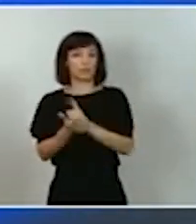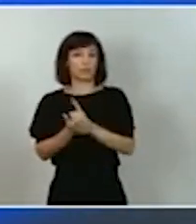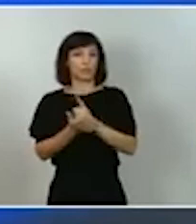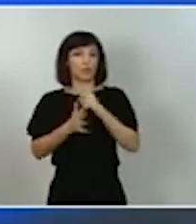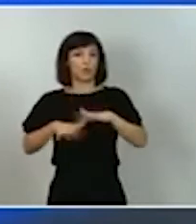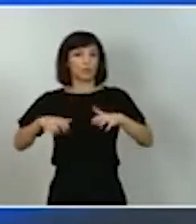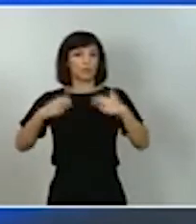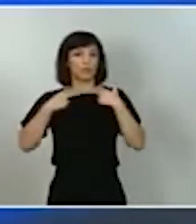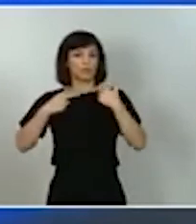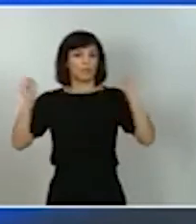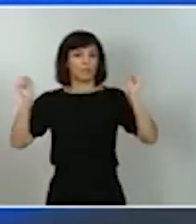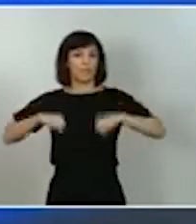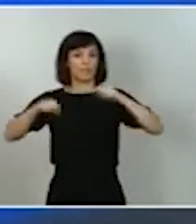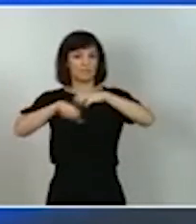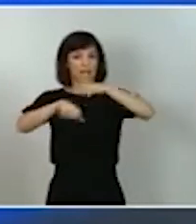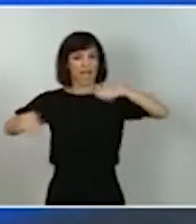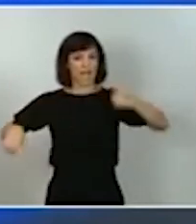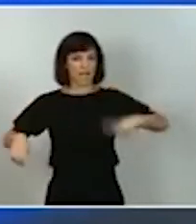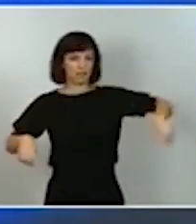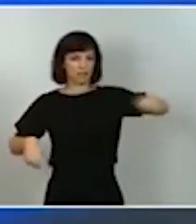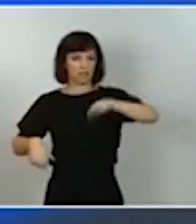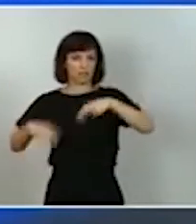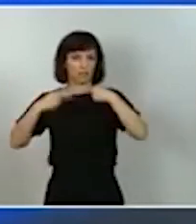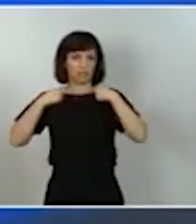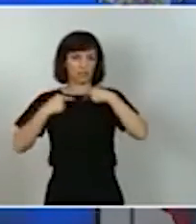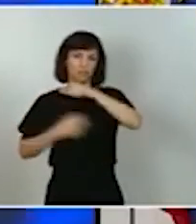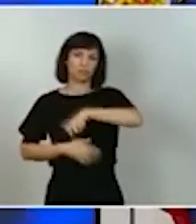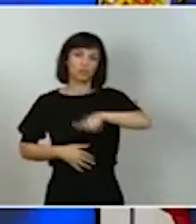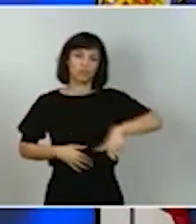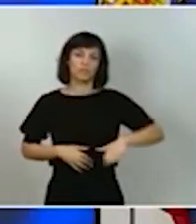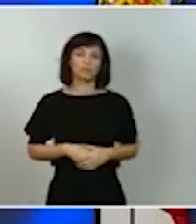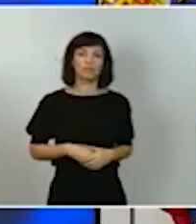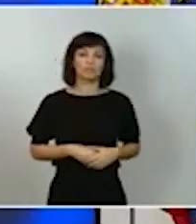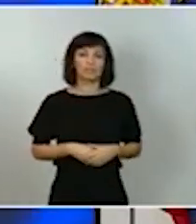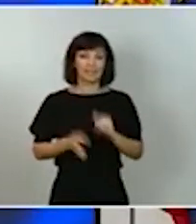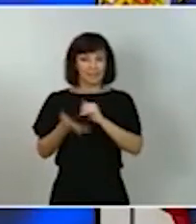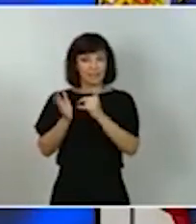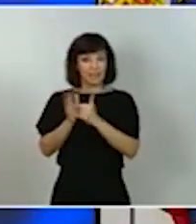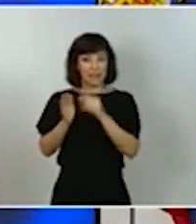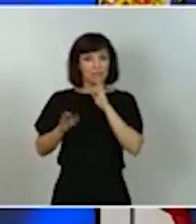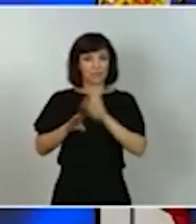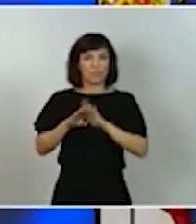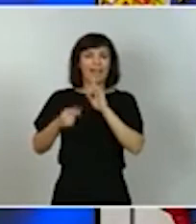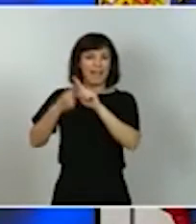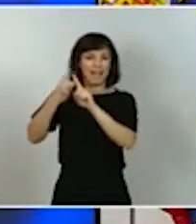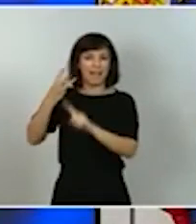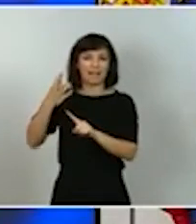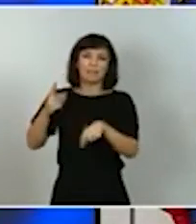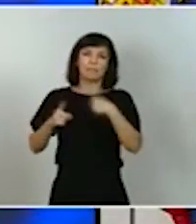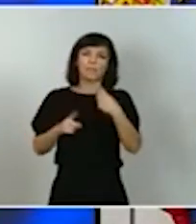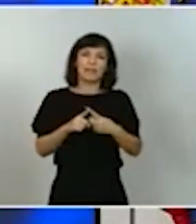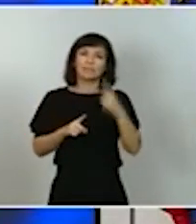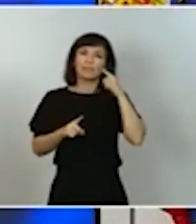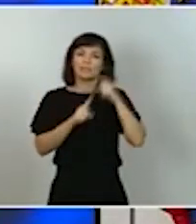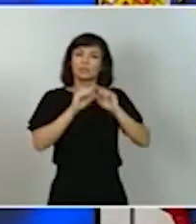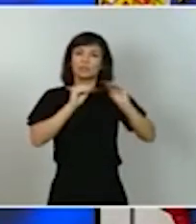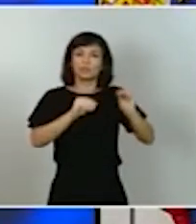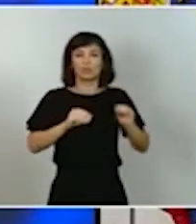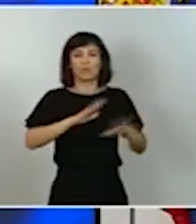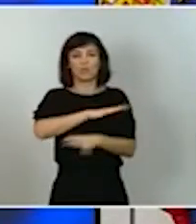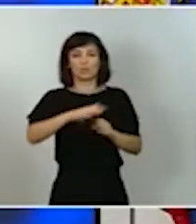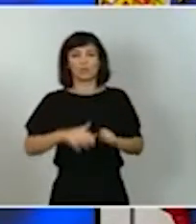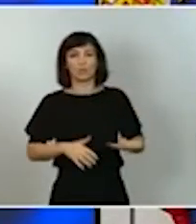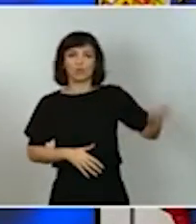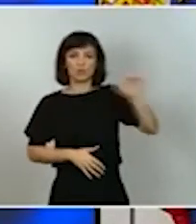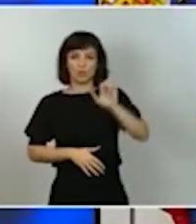mayoría de sus señorías y cumple también con precisión con la intencionalidad de los fondos europeos de recuperación, con el acuerdo